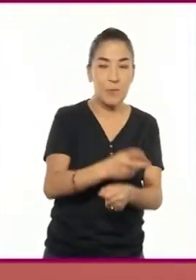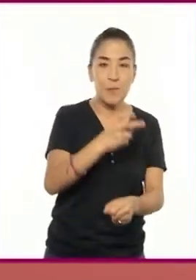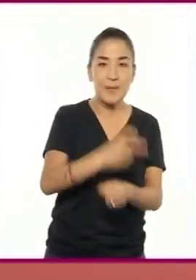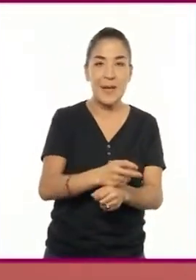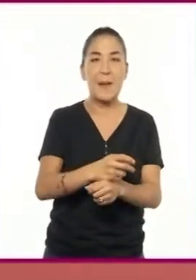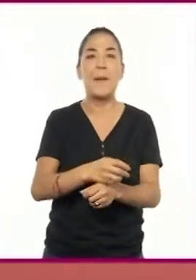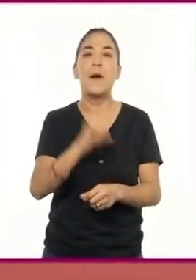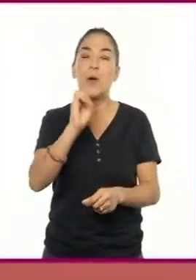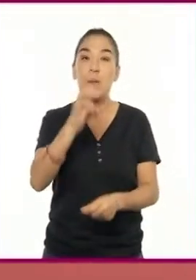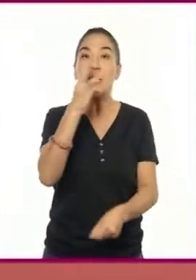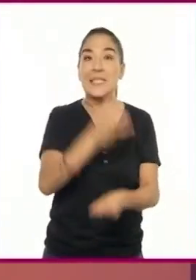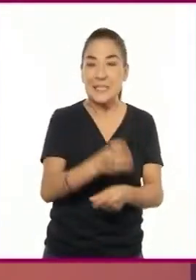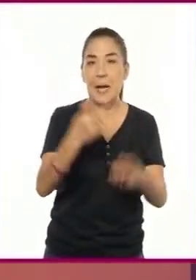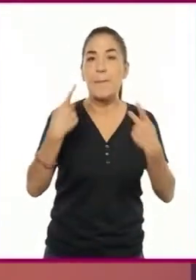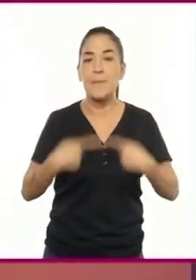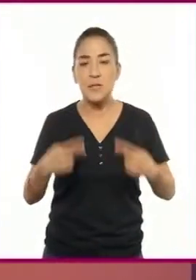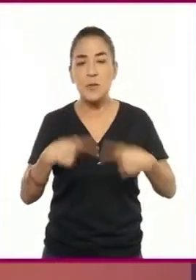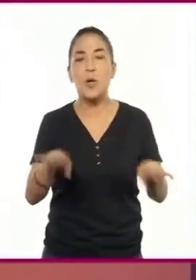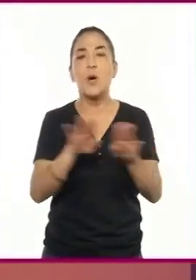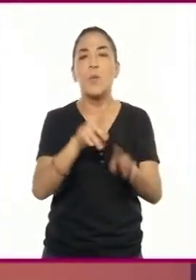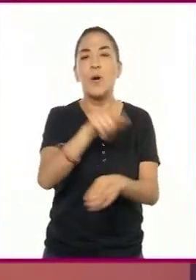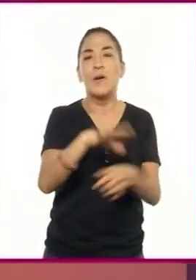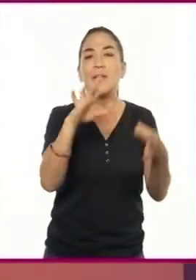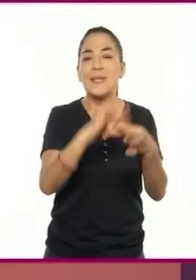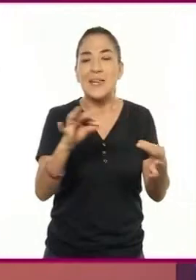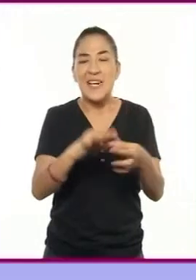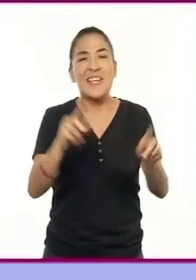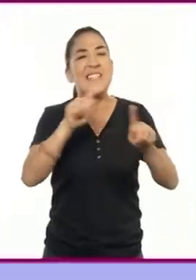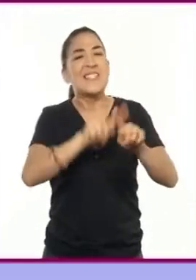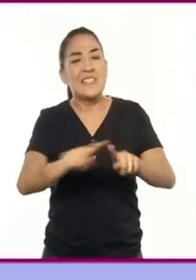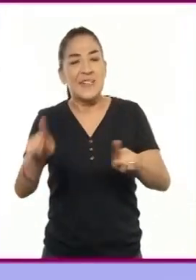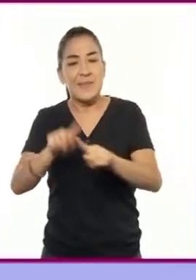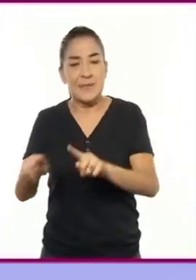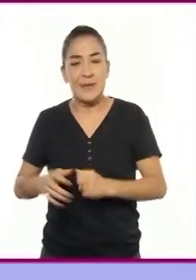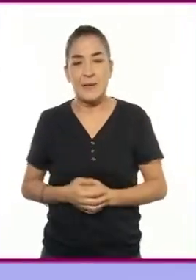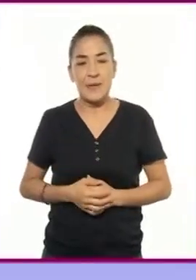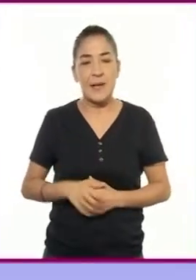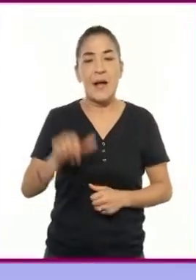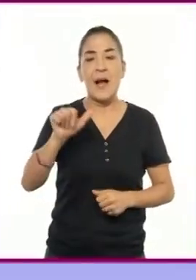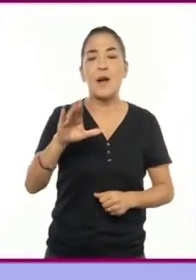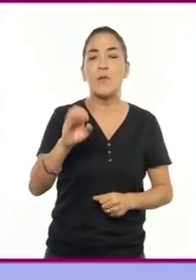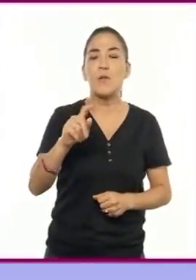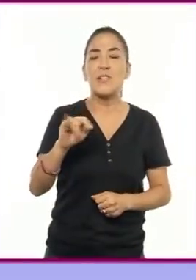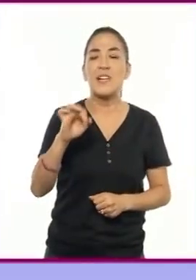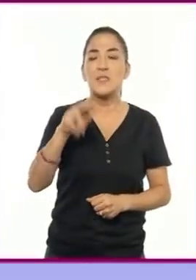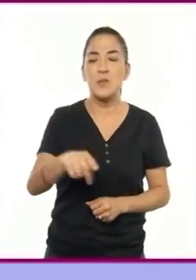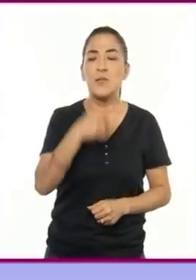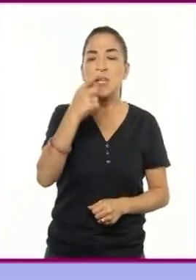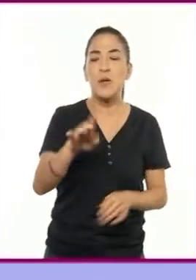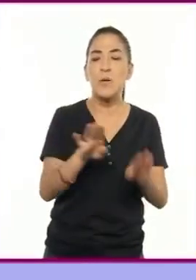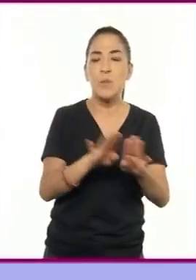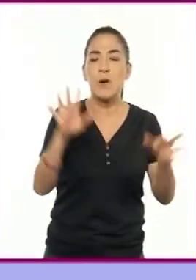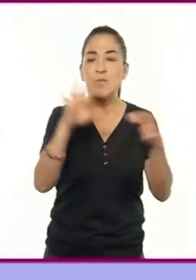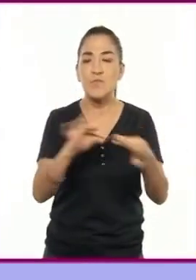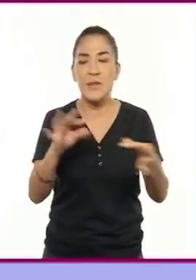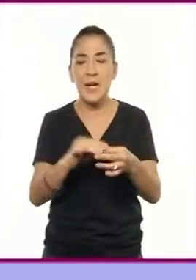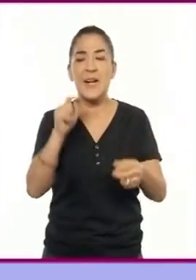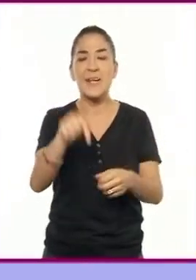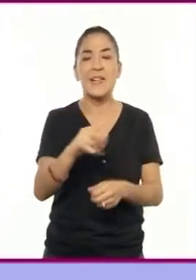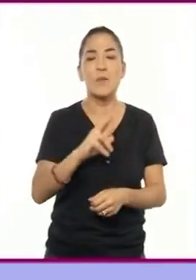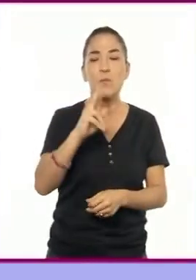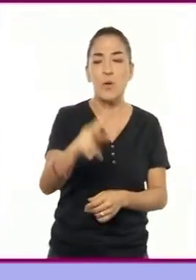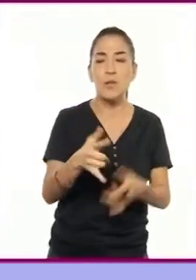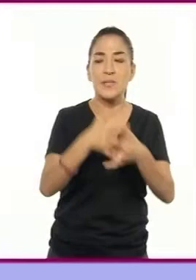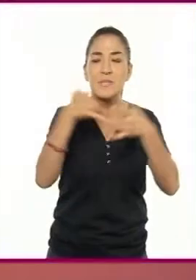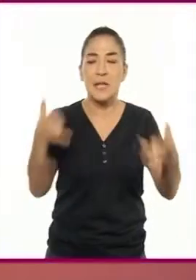el efecto literario es muy diferente en cada caso. Acotación, el narrador interpreta las acciones del cuento mientras